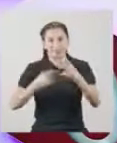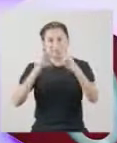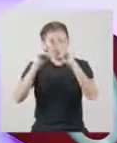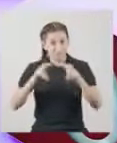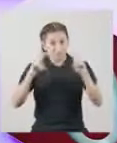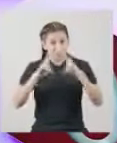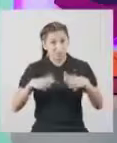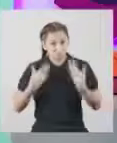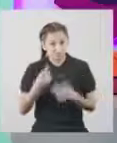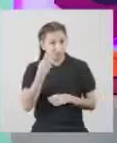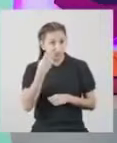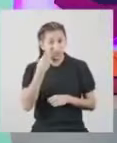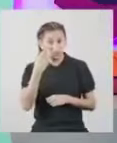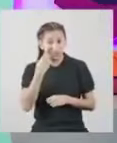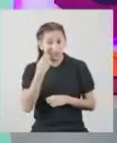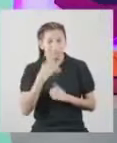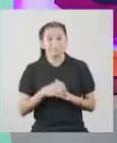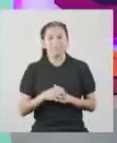avancemos nuestra investigación